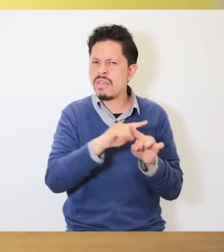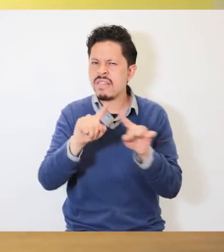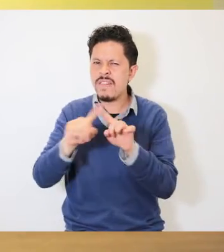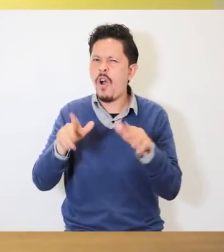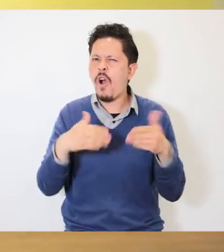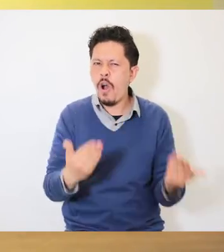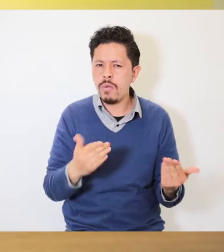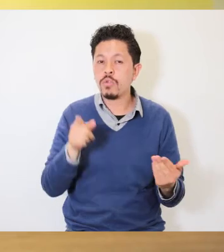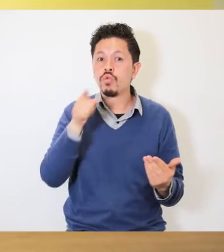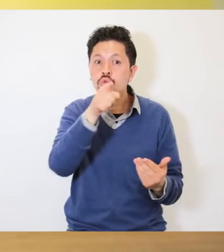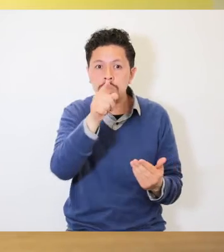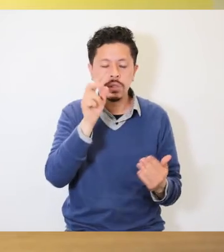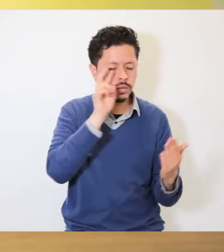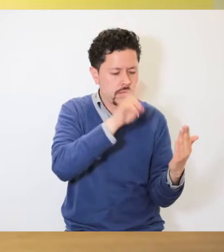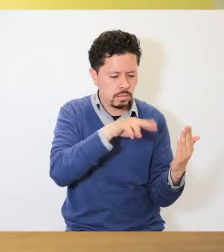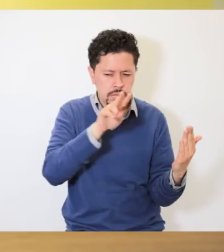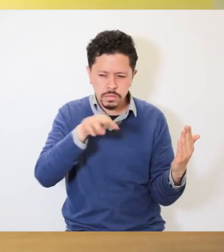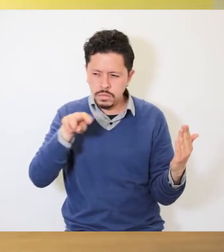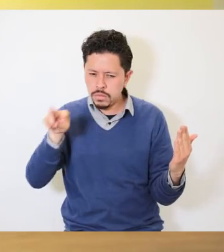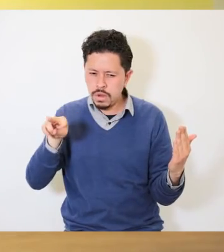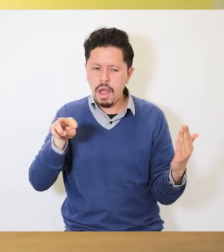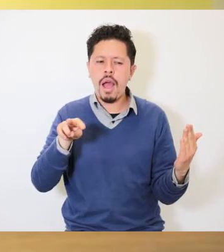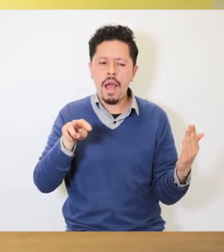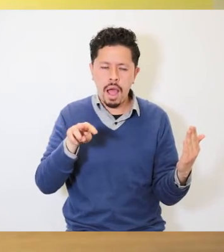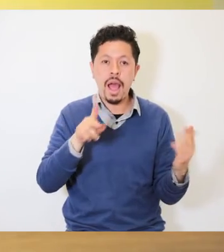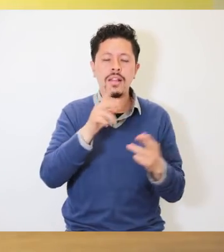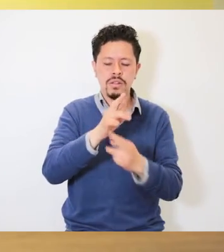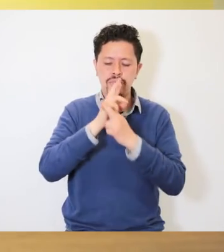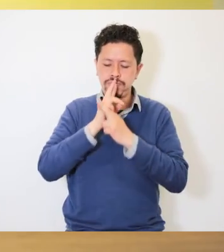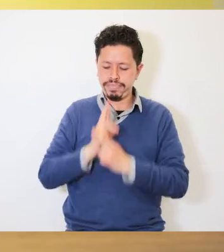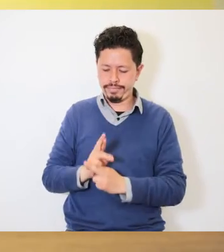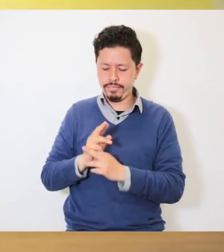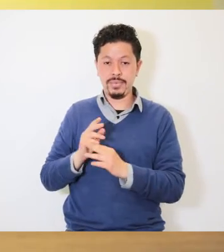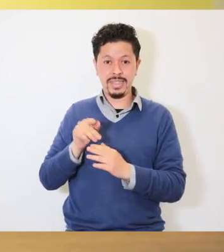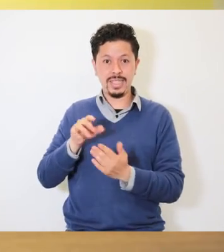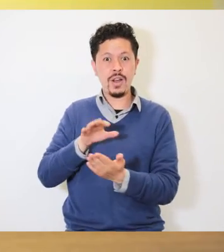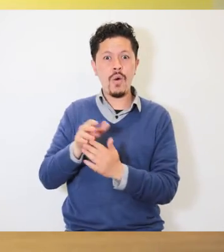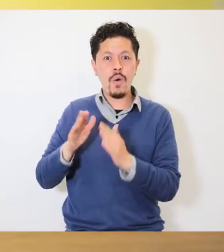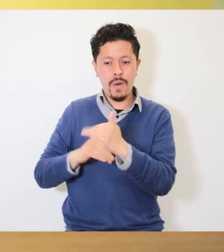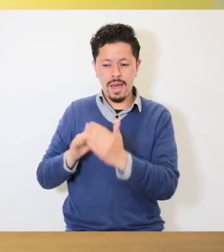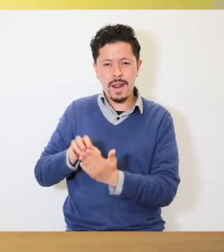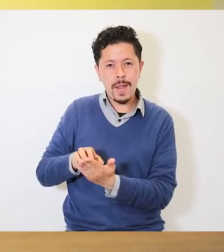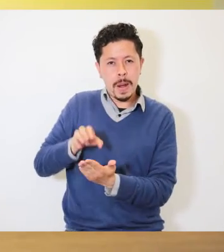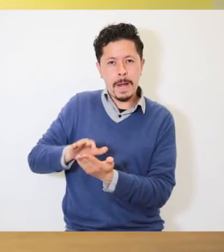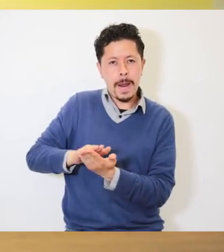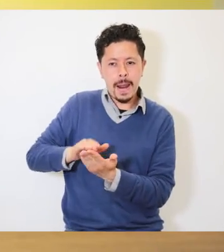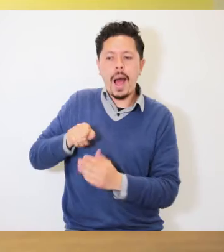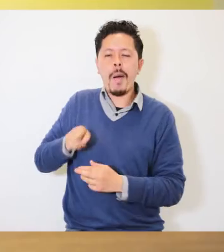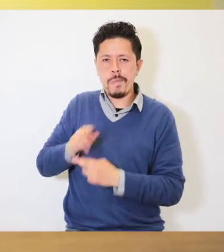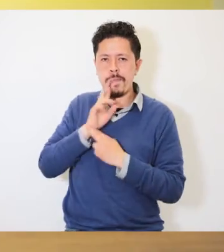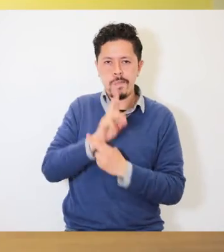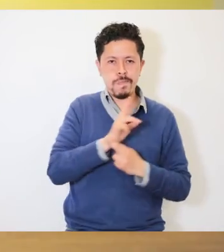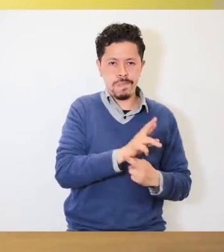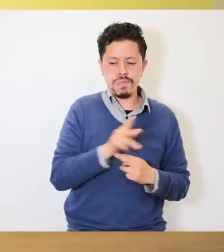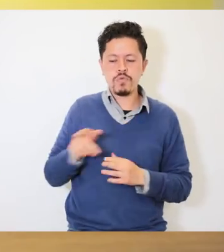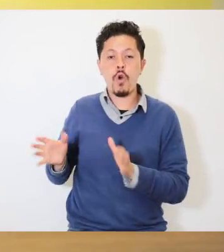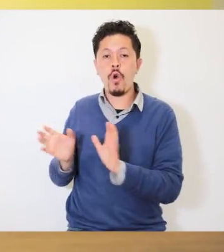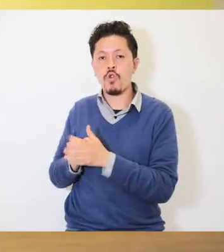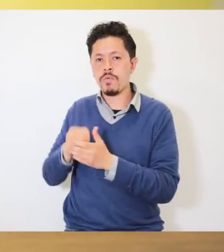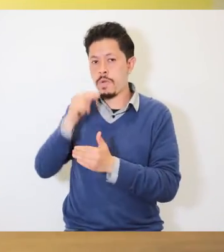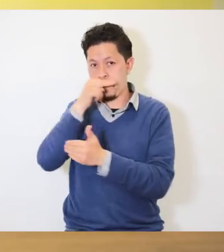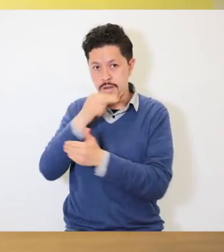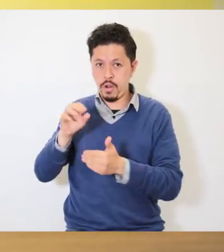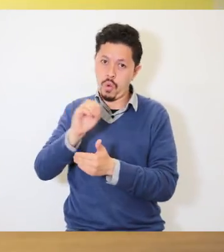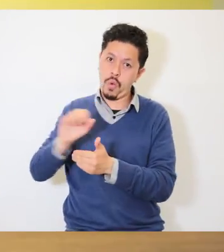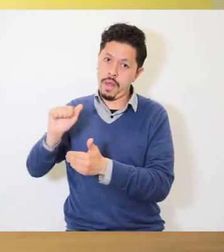características físicas de cada grupo en los recuadros con relieve que encuentran en la guía. Recuerden que tienen tres grupos,